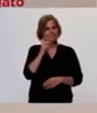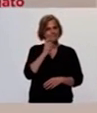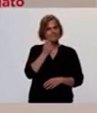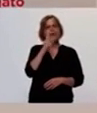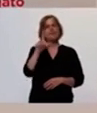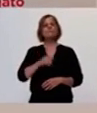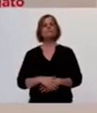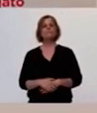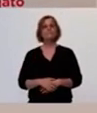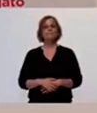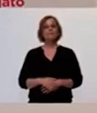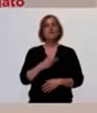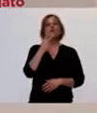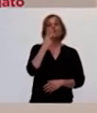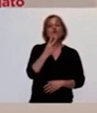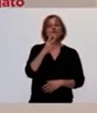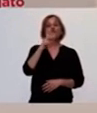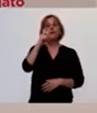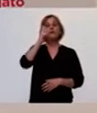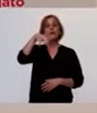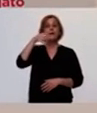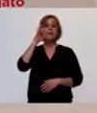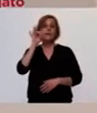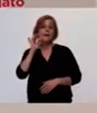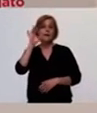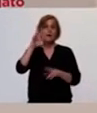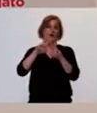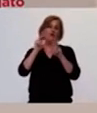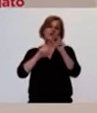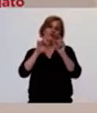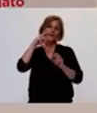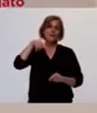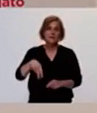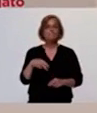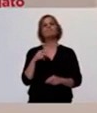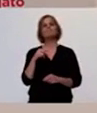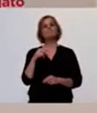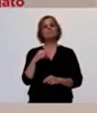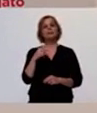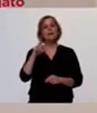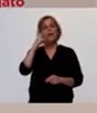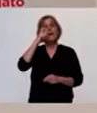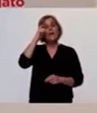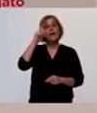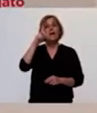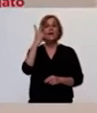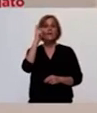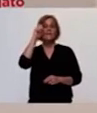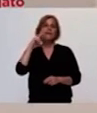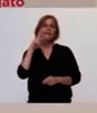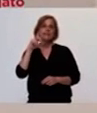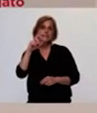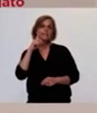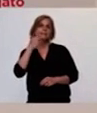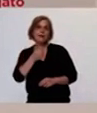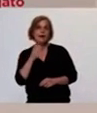2 en Cañada Rosquín, Enfiguera, Elbecia, Hugues, Humboldt,